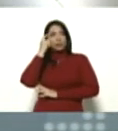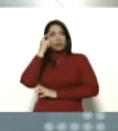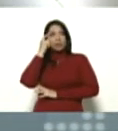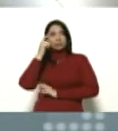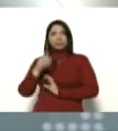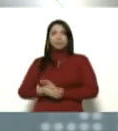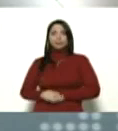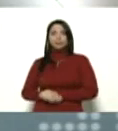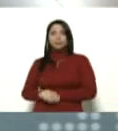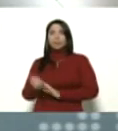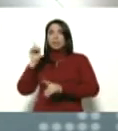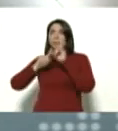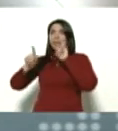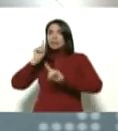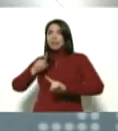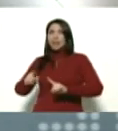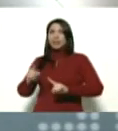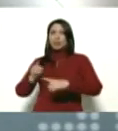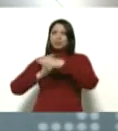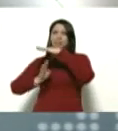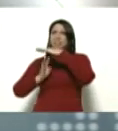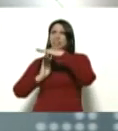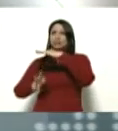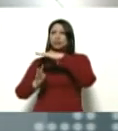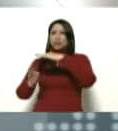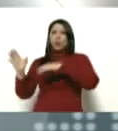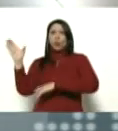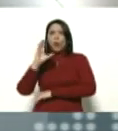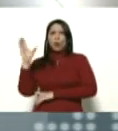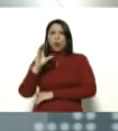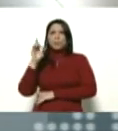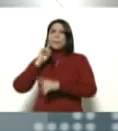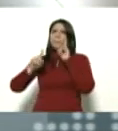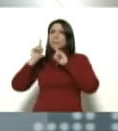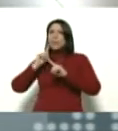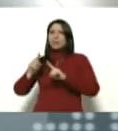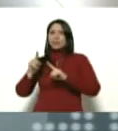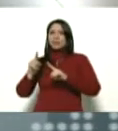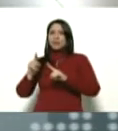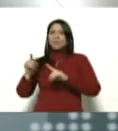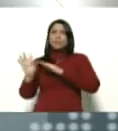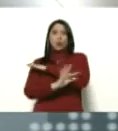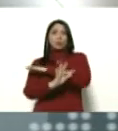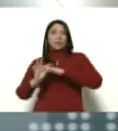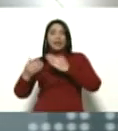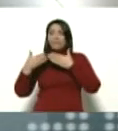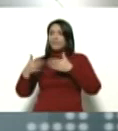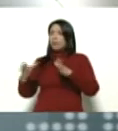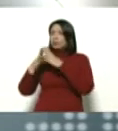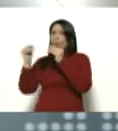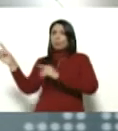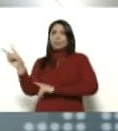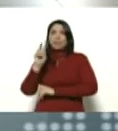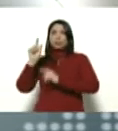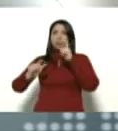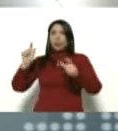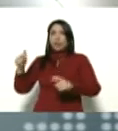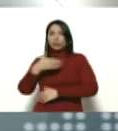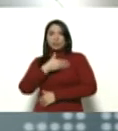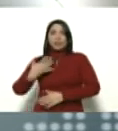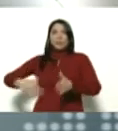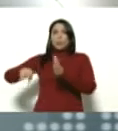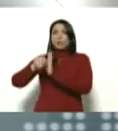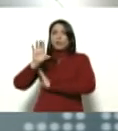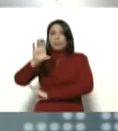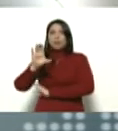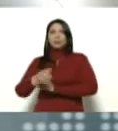mintiéndole. Migración Colombia miente. La frontera está abierta para todos los venezolanos y venezolanas que quieran regresar